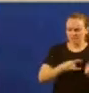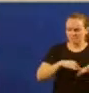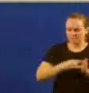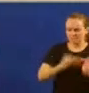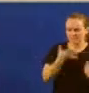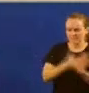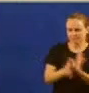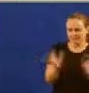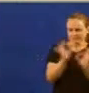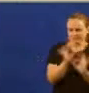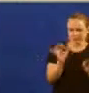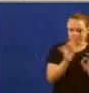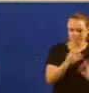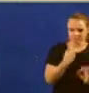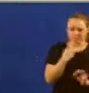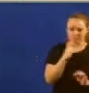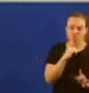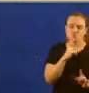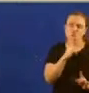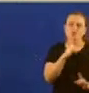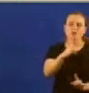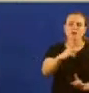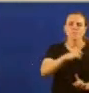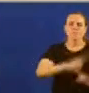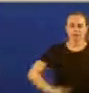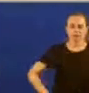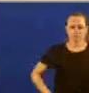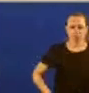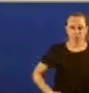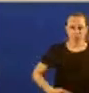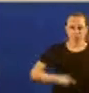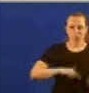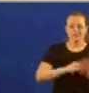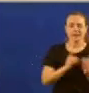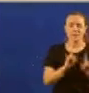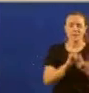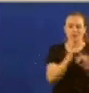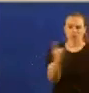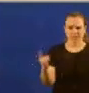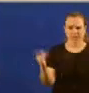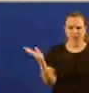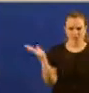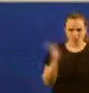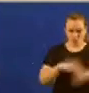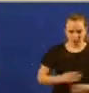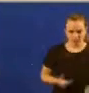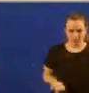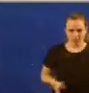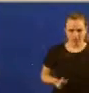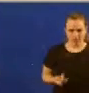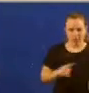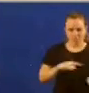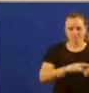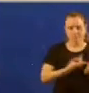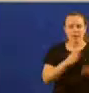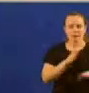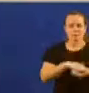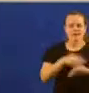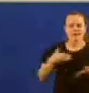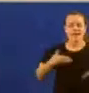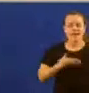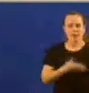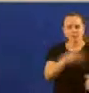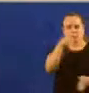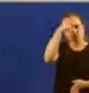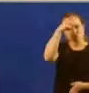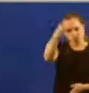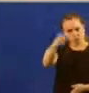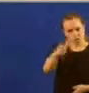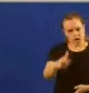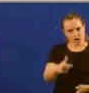menos de ano e medio. Non hai ainda plan forestal e o plan de mellora de camiños rurais deste ano está inédito